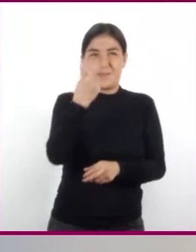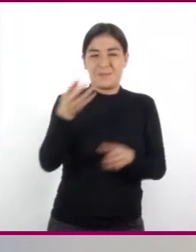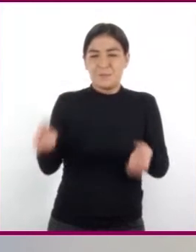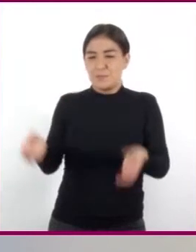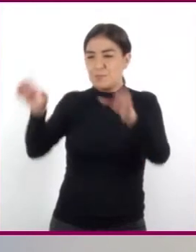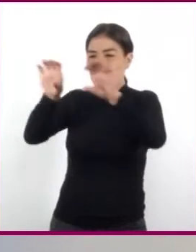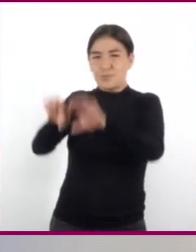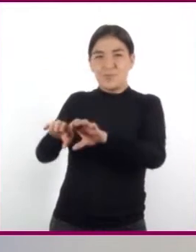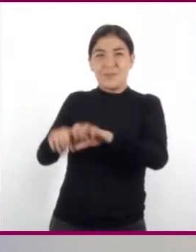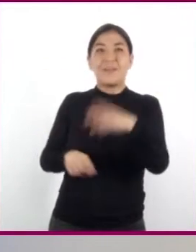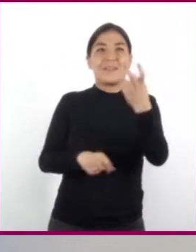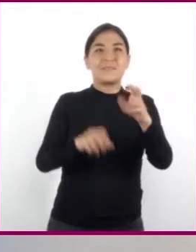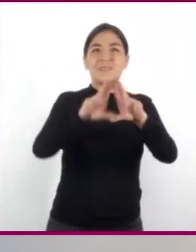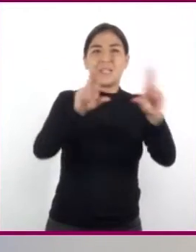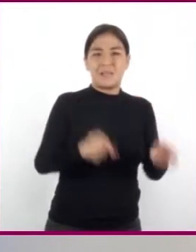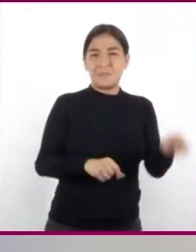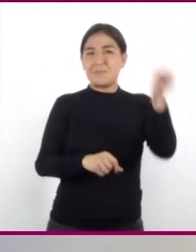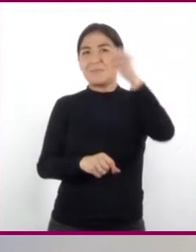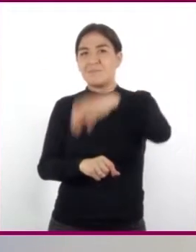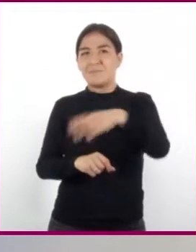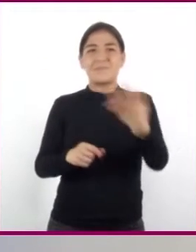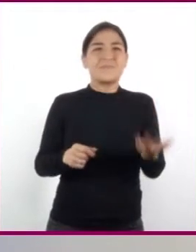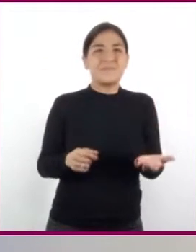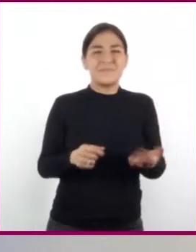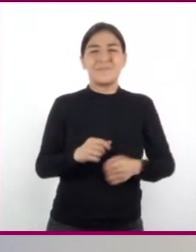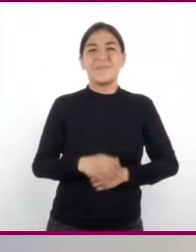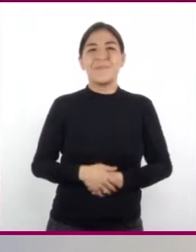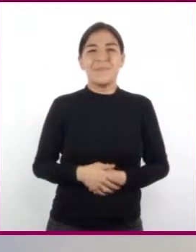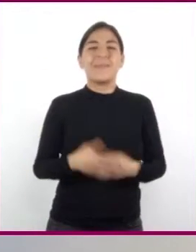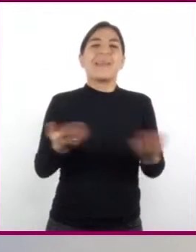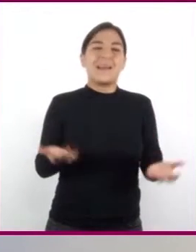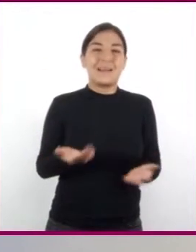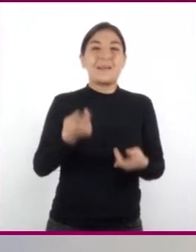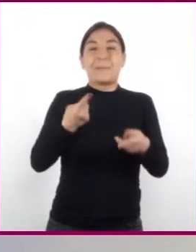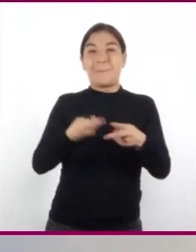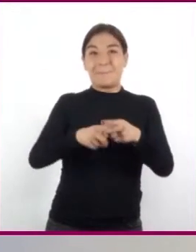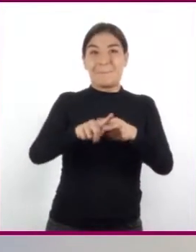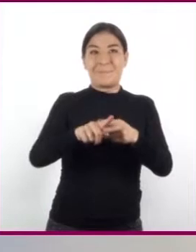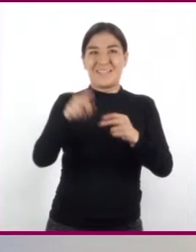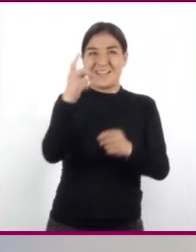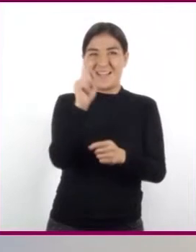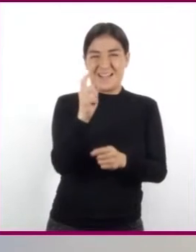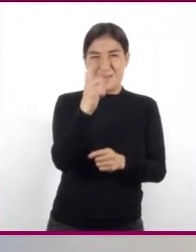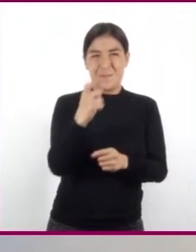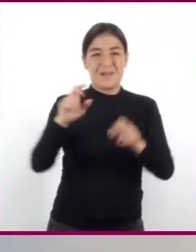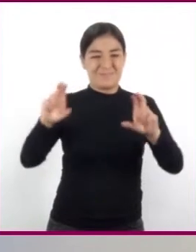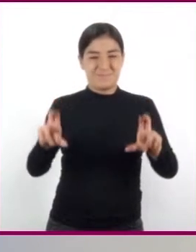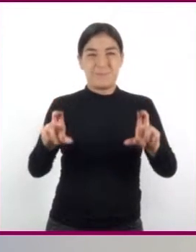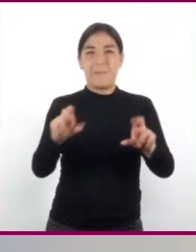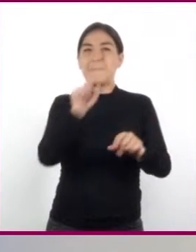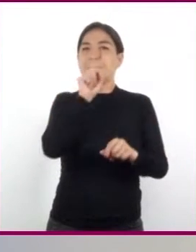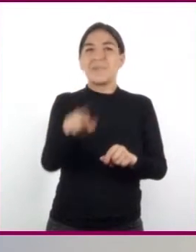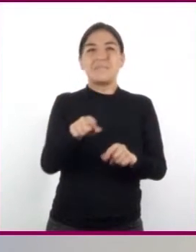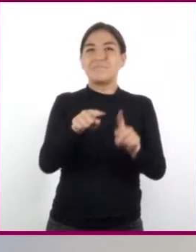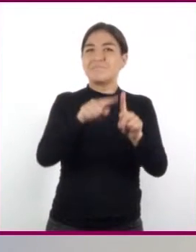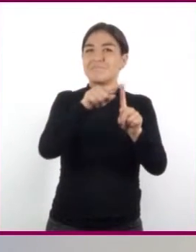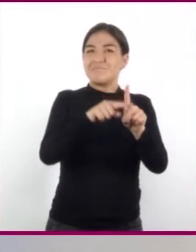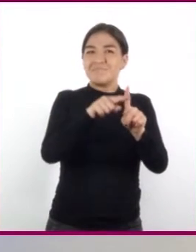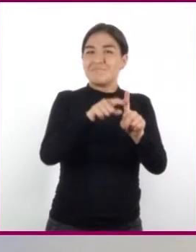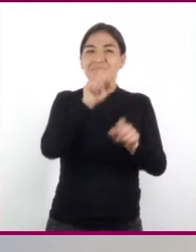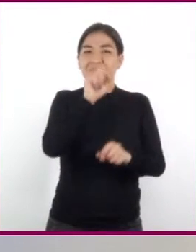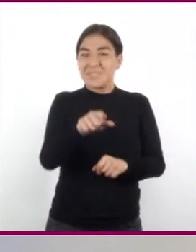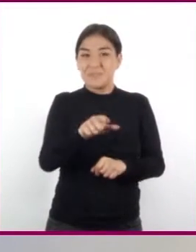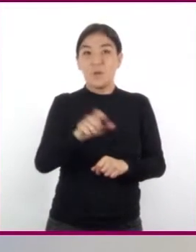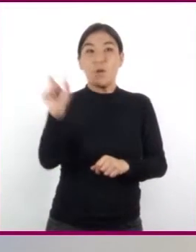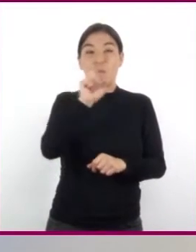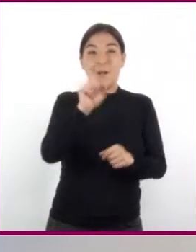poner los hielos al agua? Pues que en un principio el agua de los dos vasos estaba a la misma temperatura y